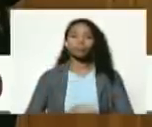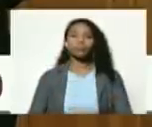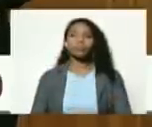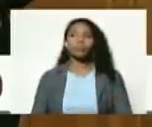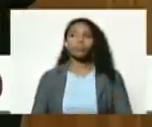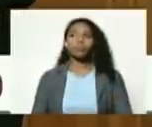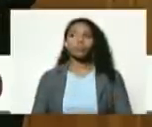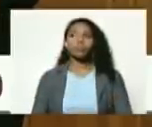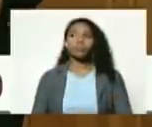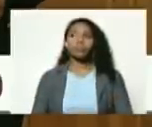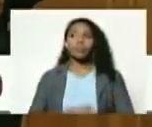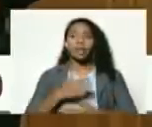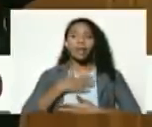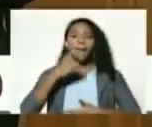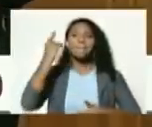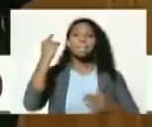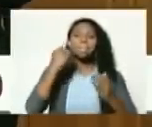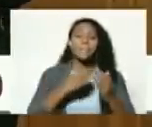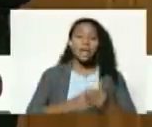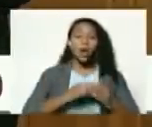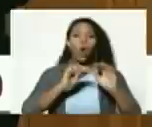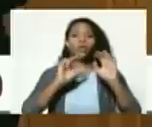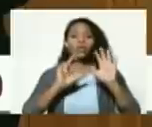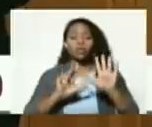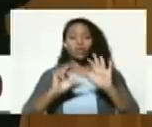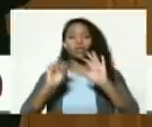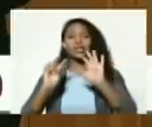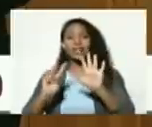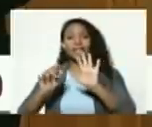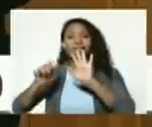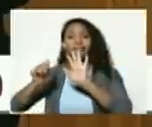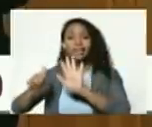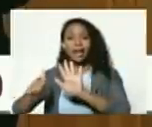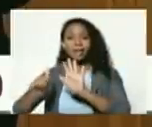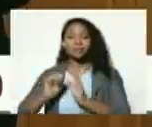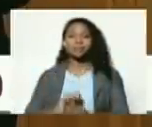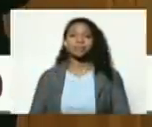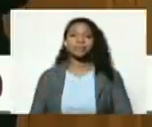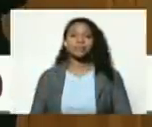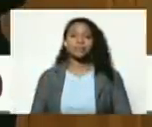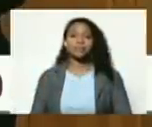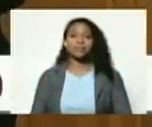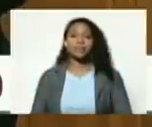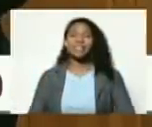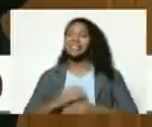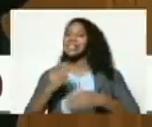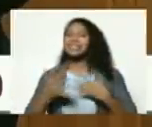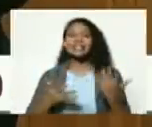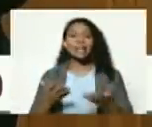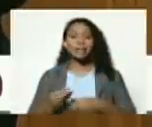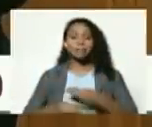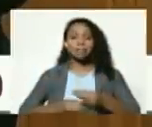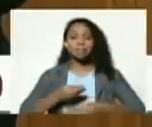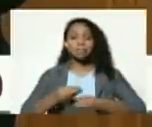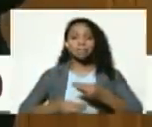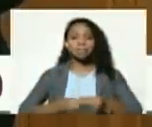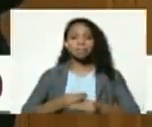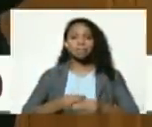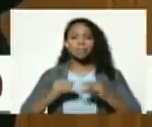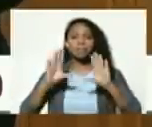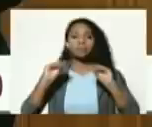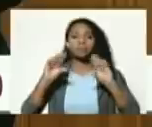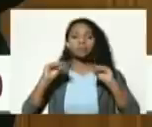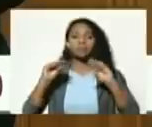desde mil ochocientos setenta y seis se está hablando